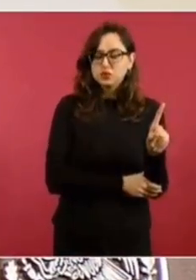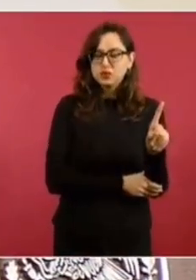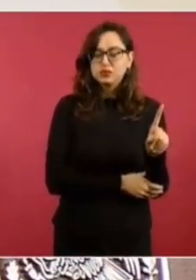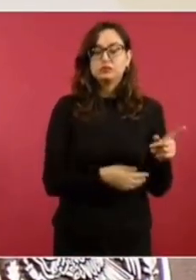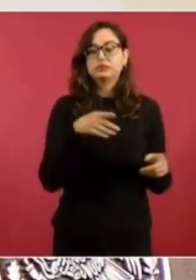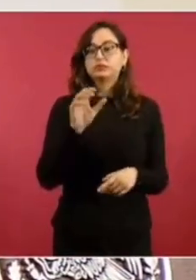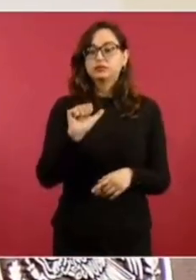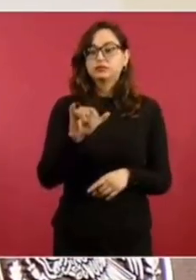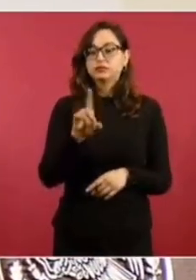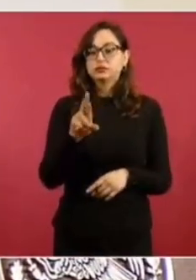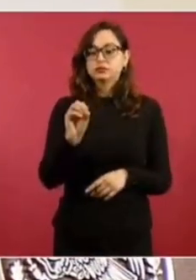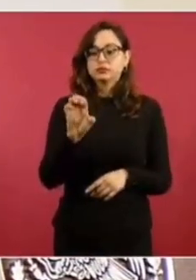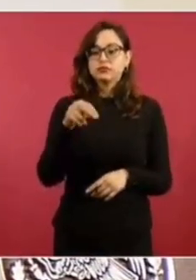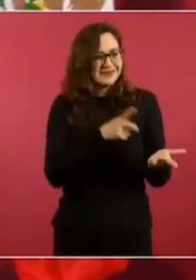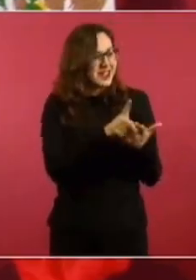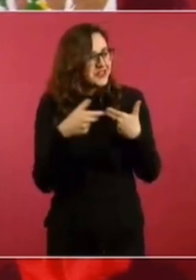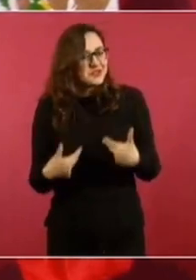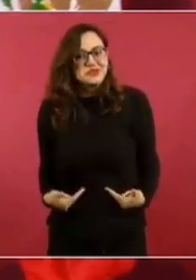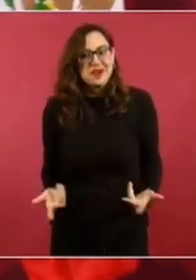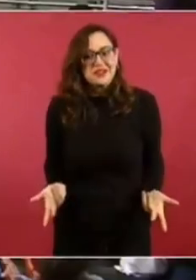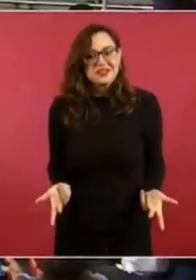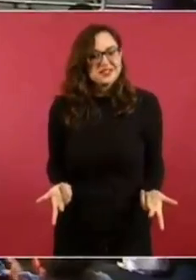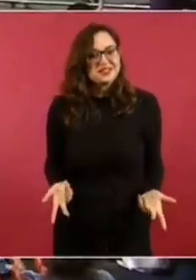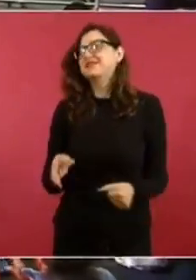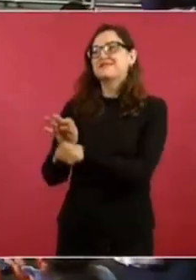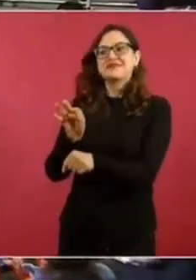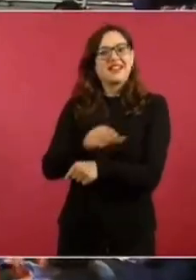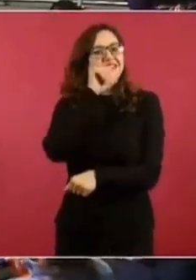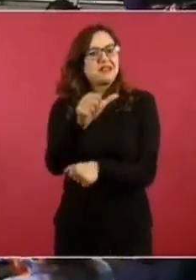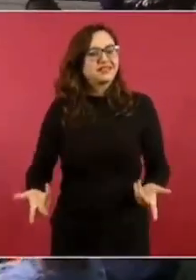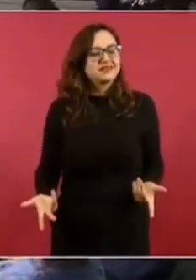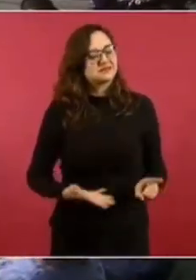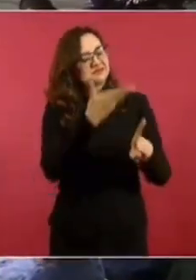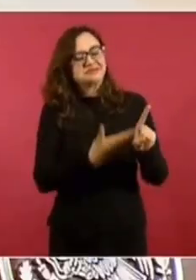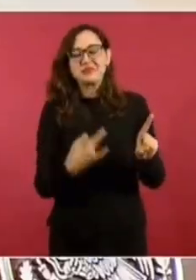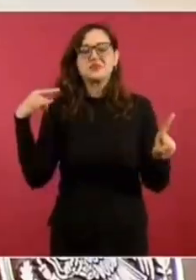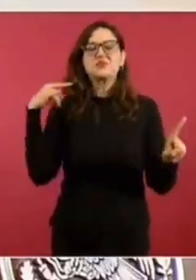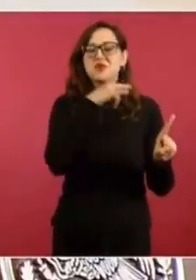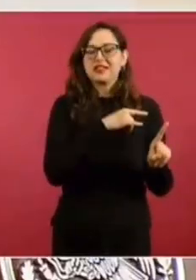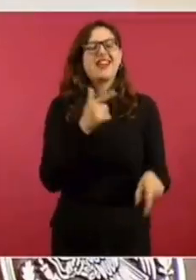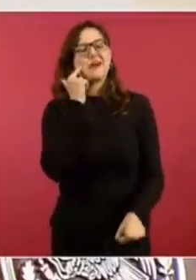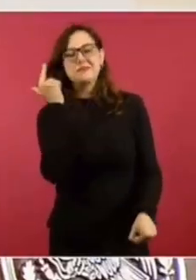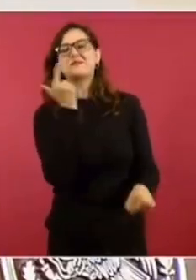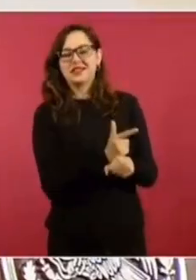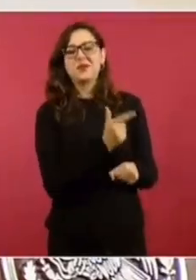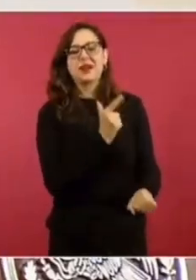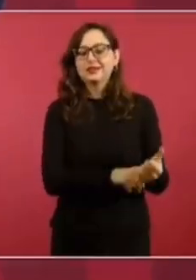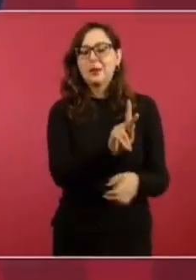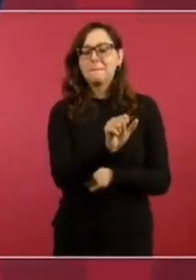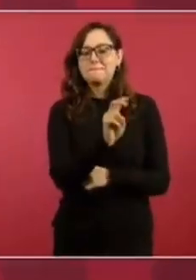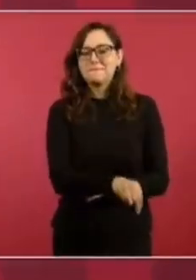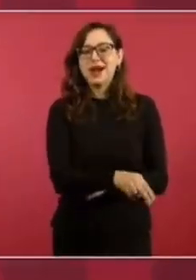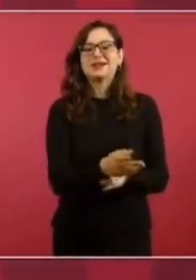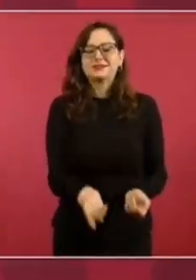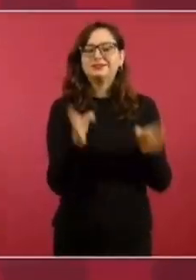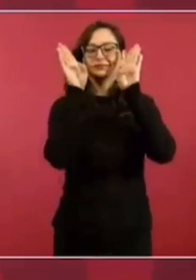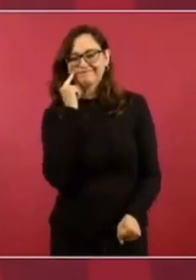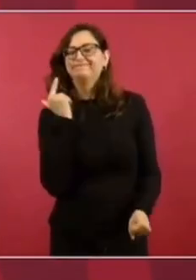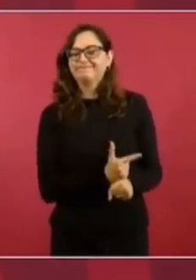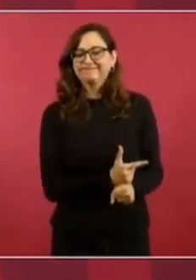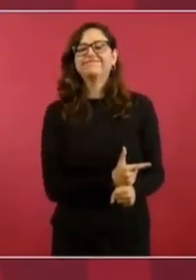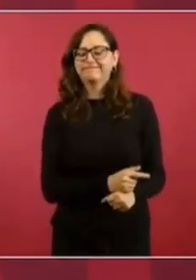una recomendación para que nos desalojaran, condenando lo que estábamos haciendo. Desde entonces, vinculado al pan, un conservador.